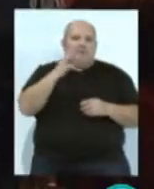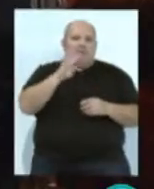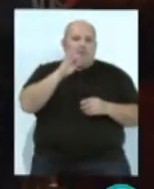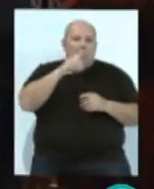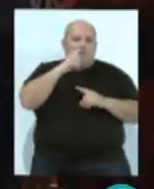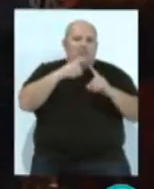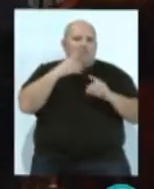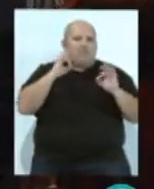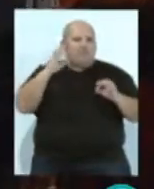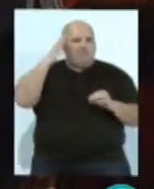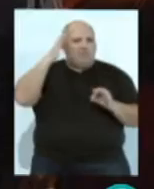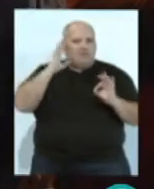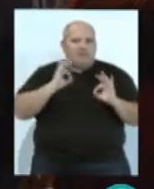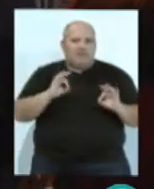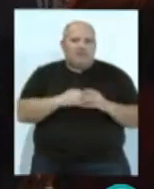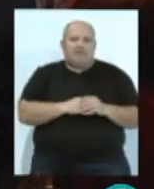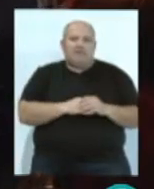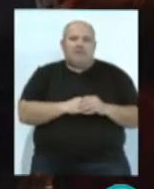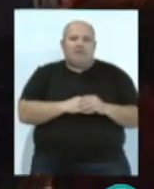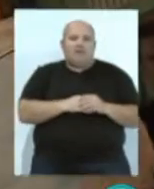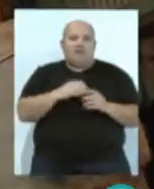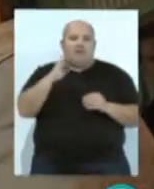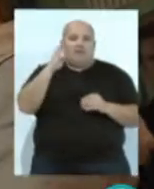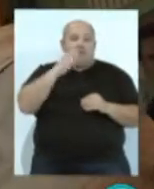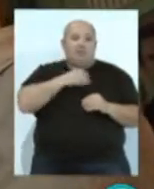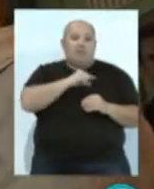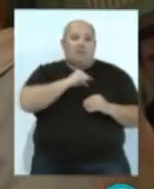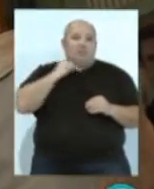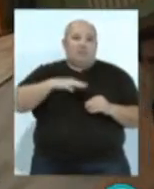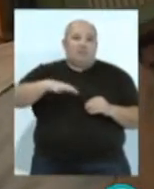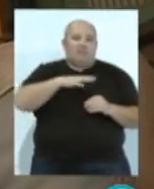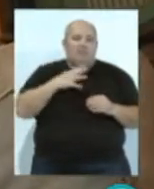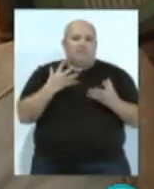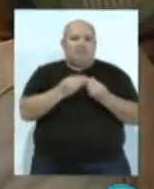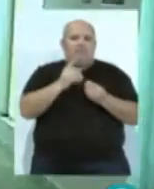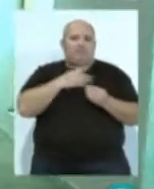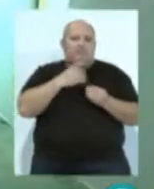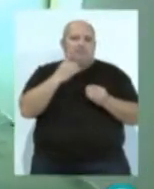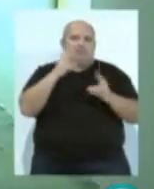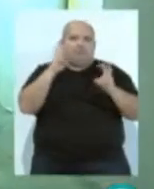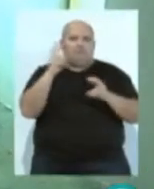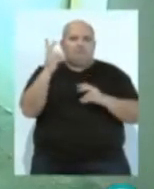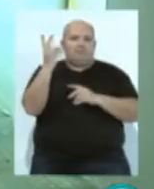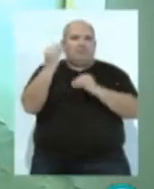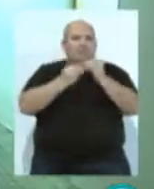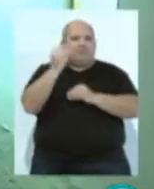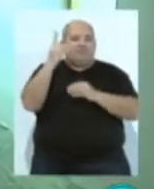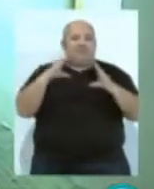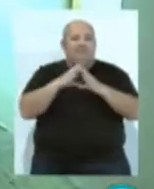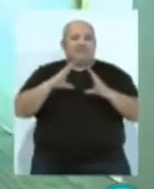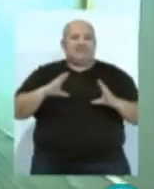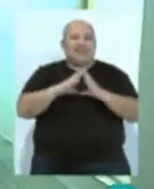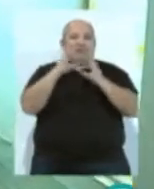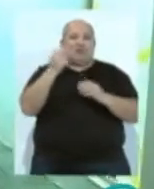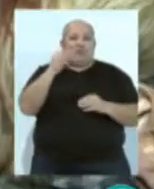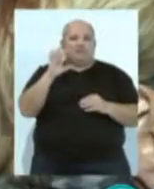2019 con una ilusión especial. El párroco, el padre Cristóbal Flor, ha convertido, sin pretenderlo, a hacer a la parroquia de Santo